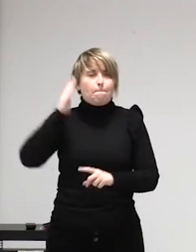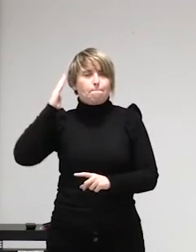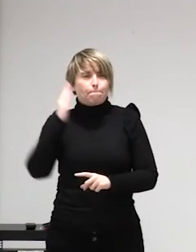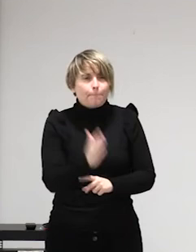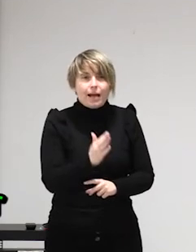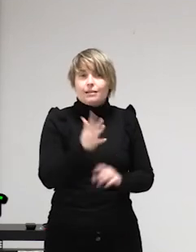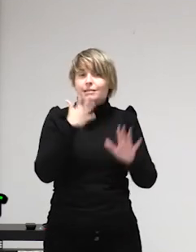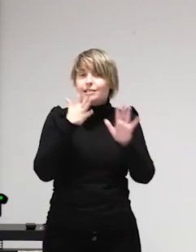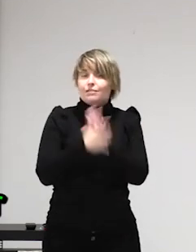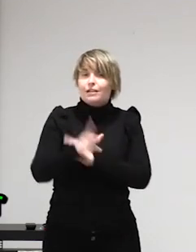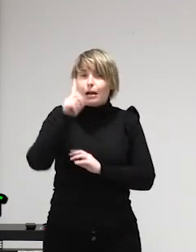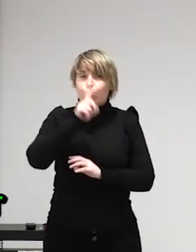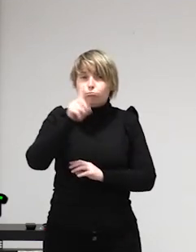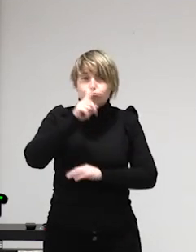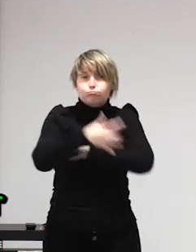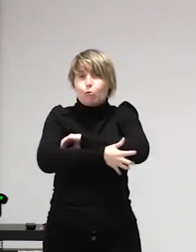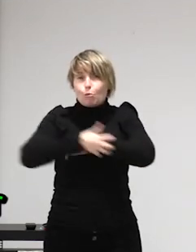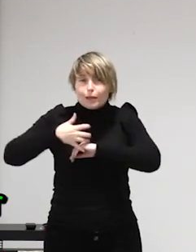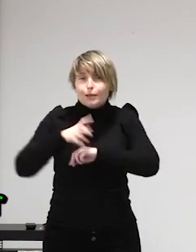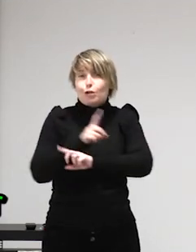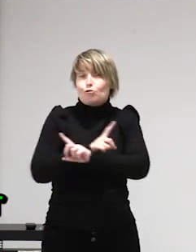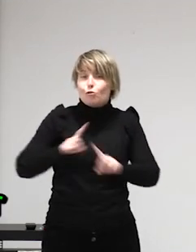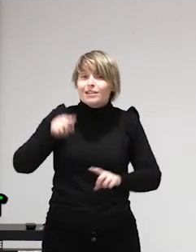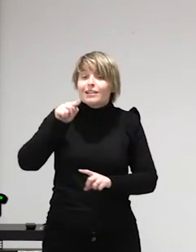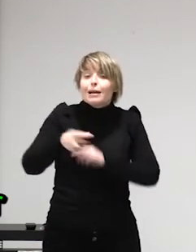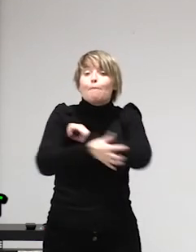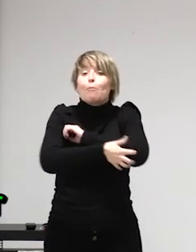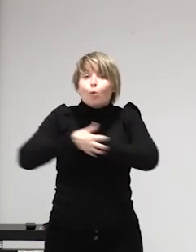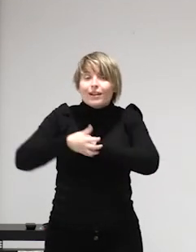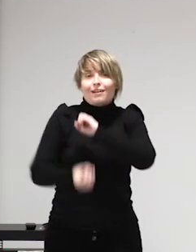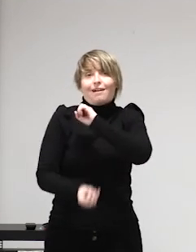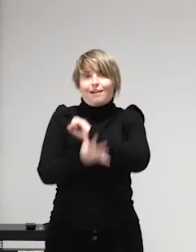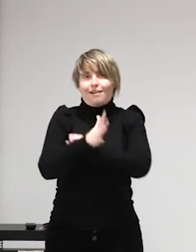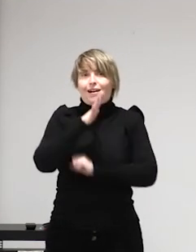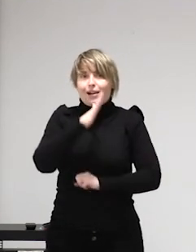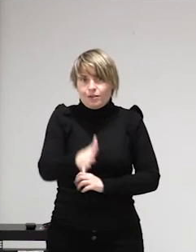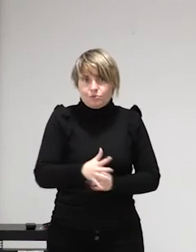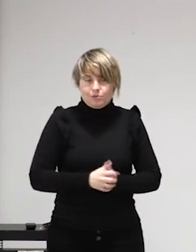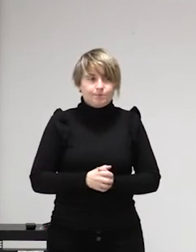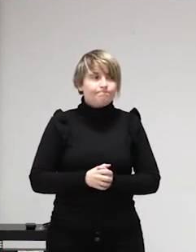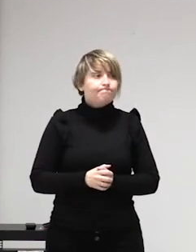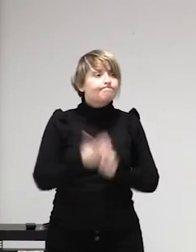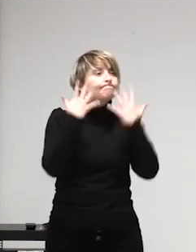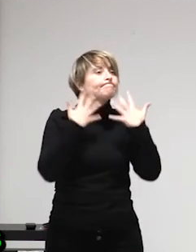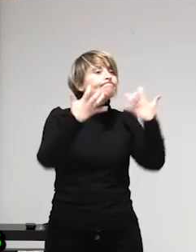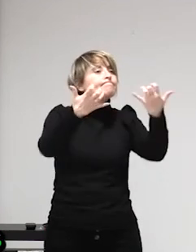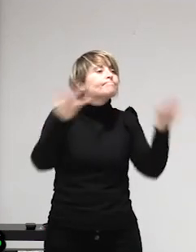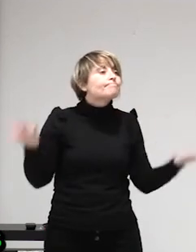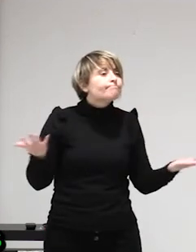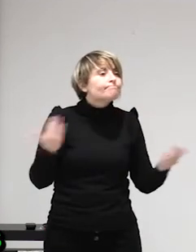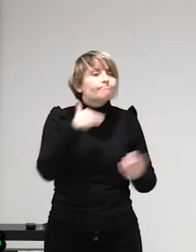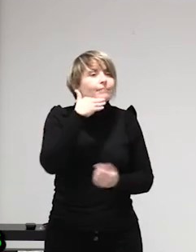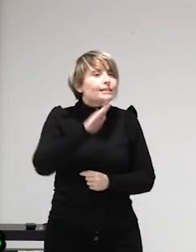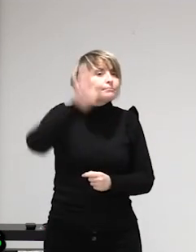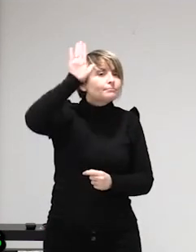en que sentido ayuda a esa mujer que se multe al hombre lo que tendríamos que hacer vuelvo a decir es presionar